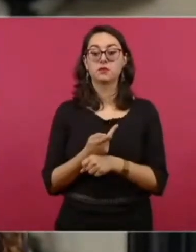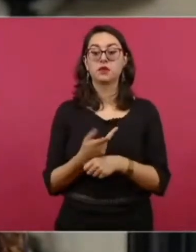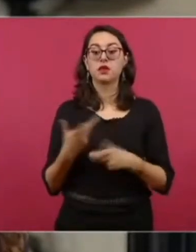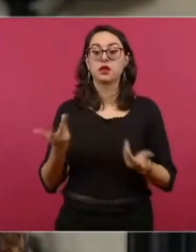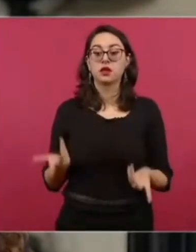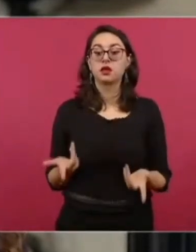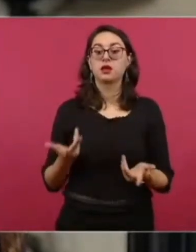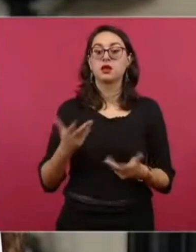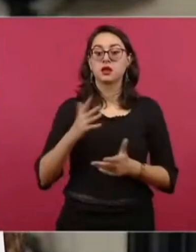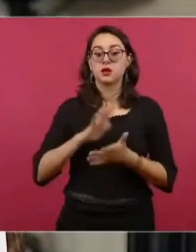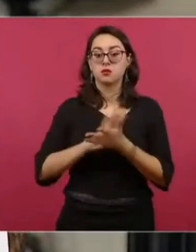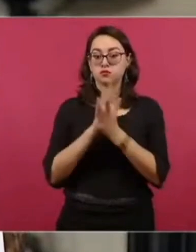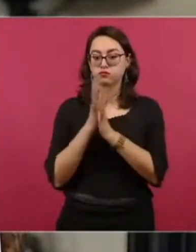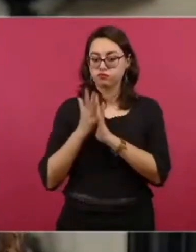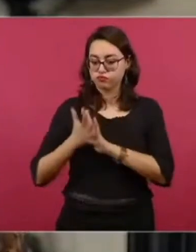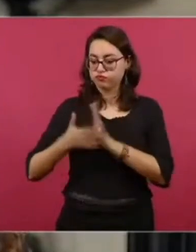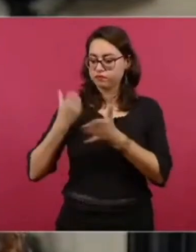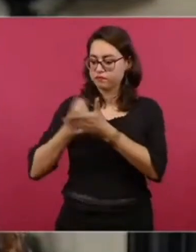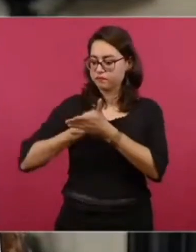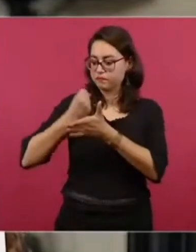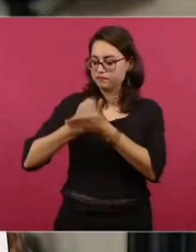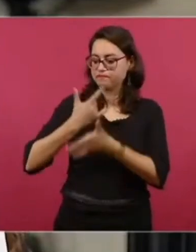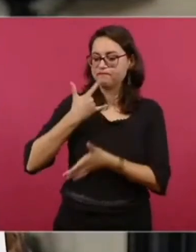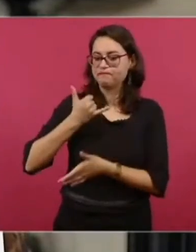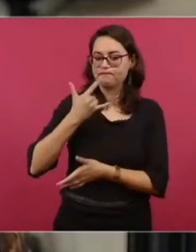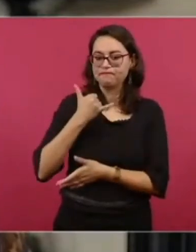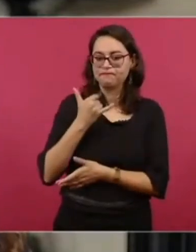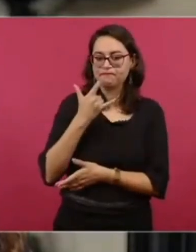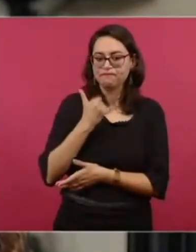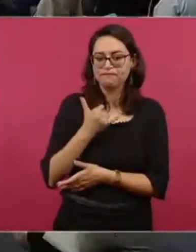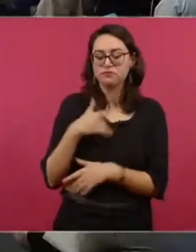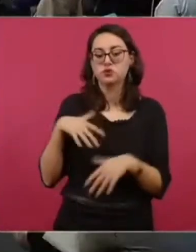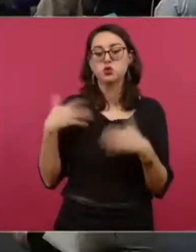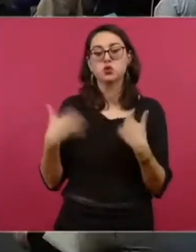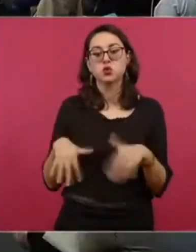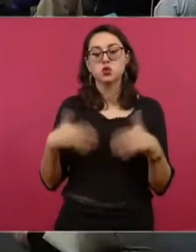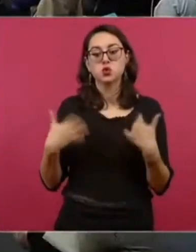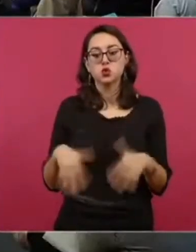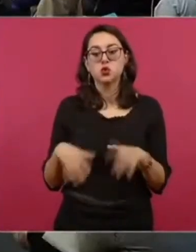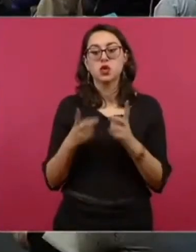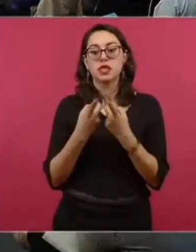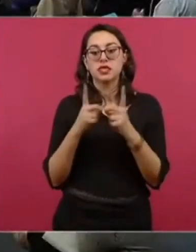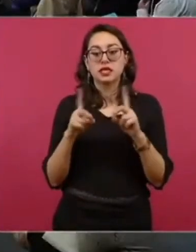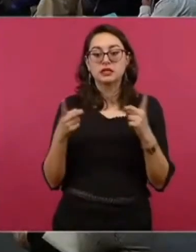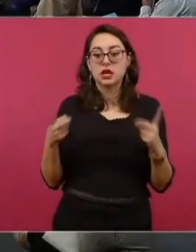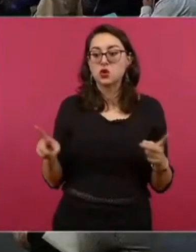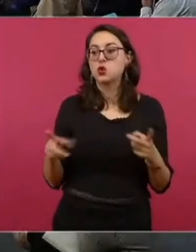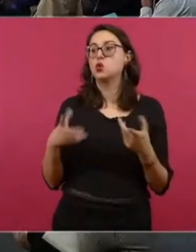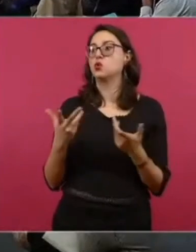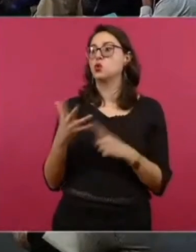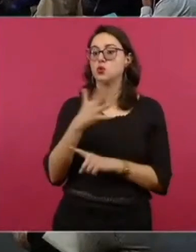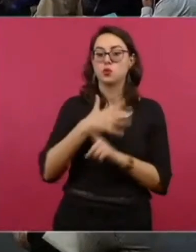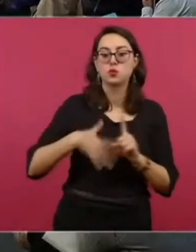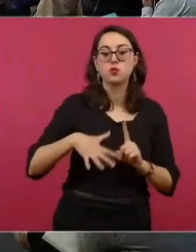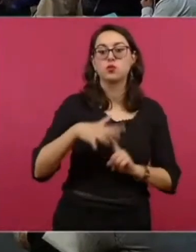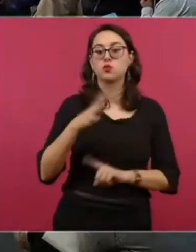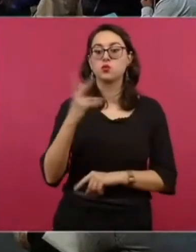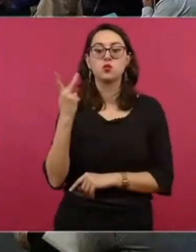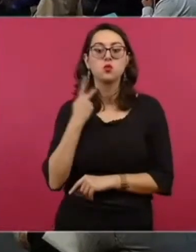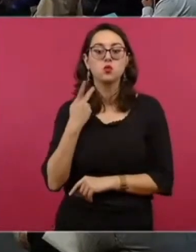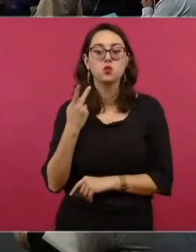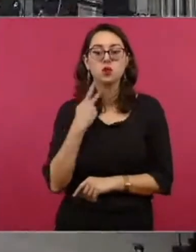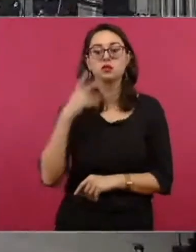los procesos sociales. Por lo mismo, a lo largo del devenir histórico, su desarrollo ha respondido a diversas situaciones políticas,